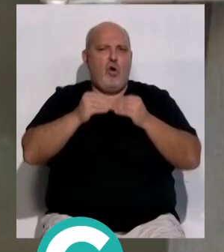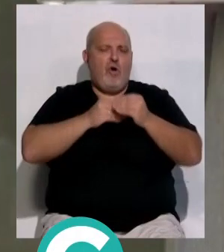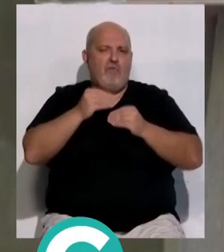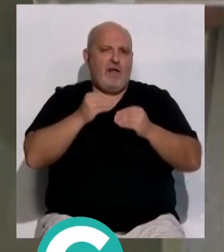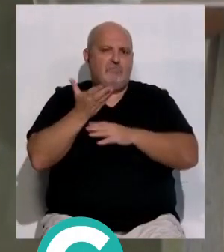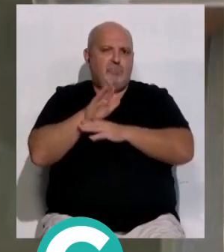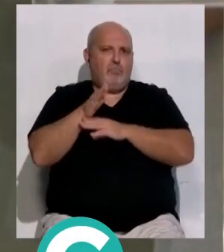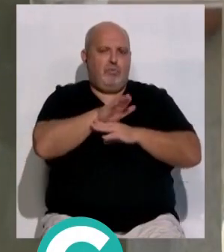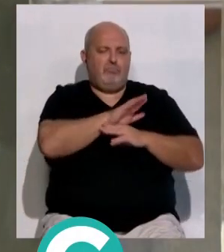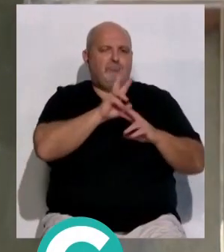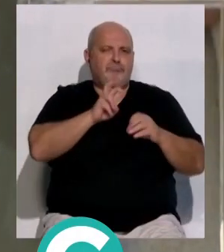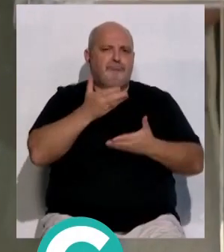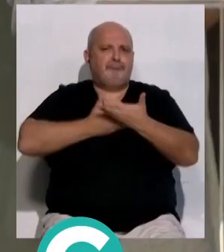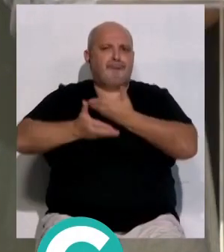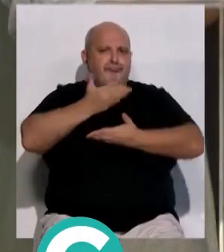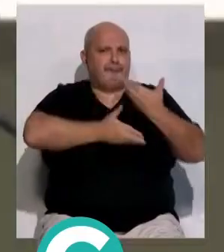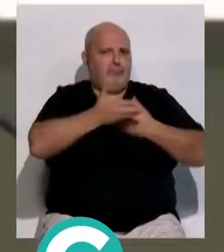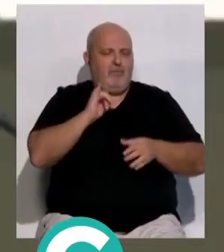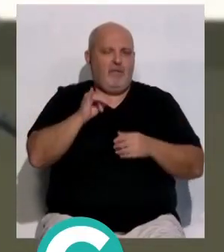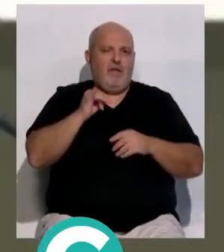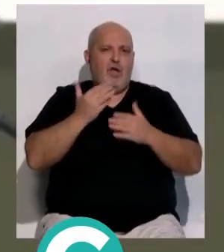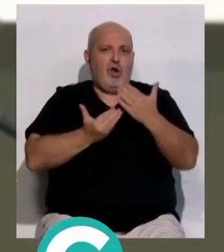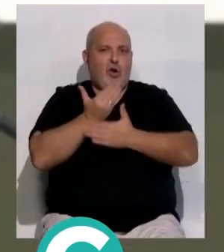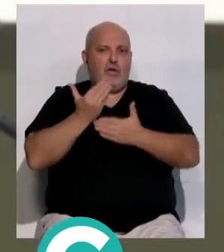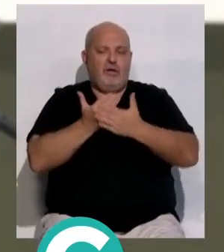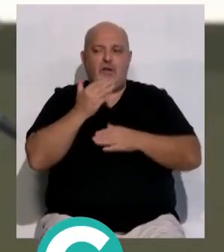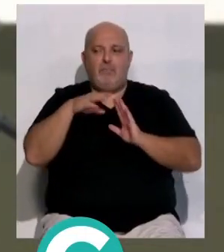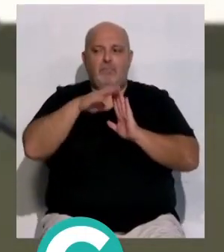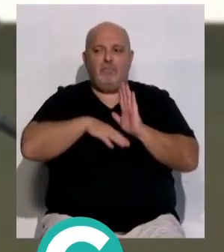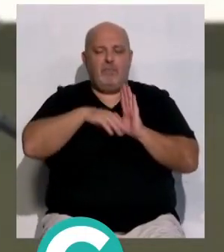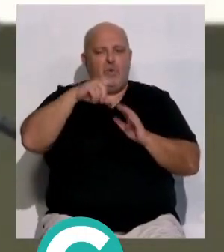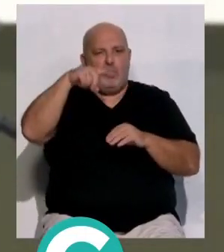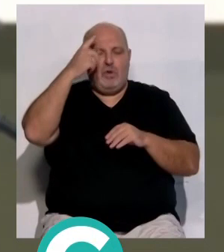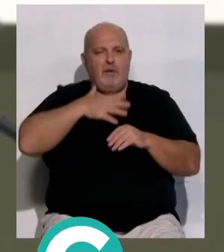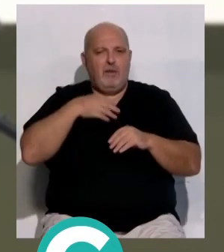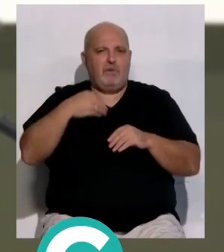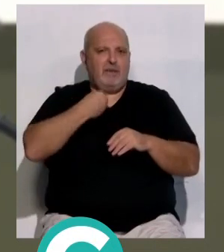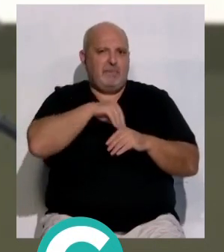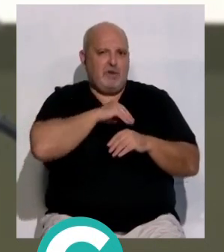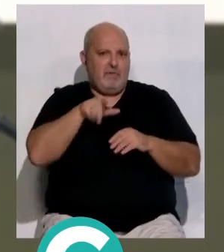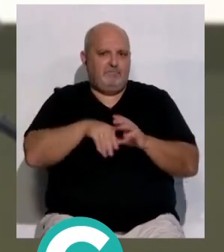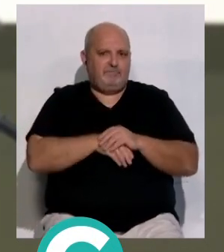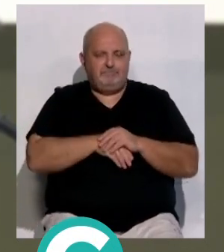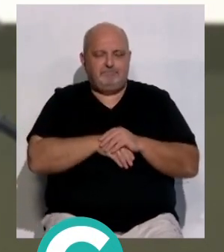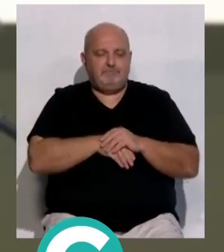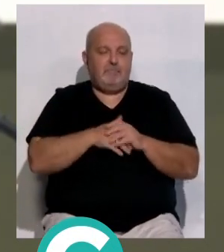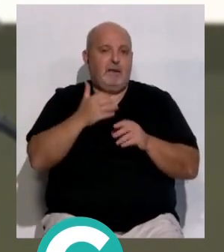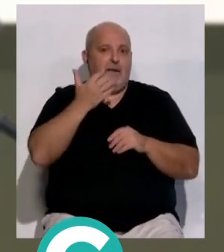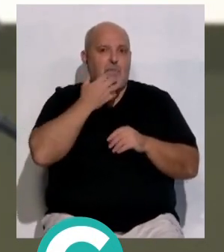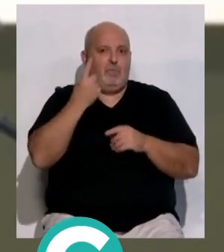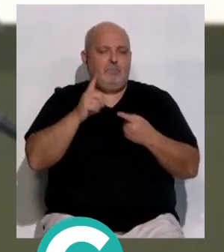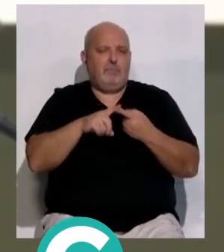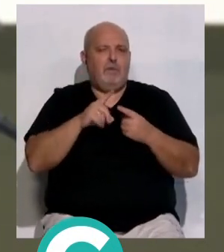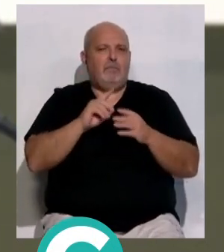de forma colaborativa con las jornadas y con ese programa cultural de la presidencia española como por ejemplo